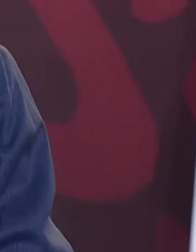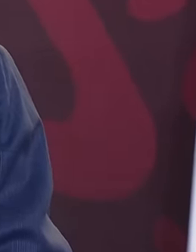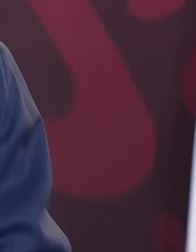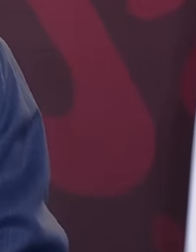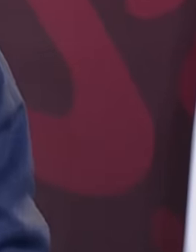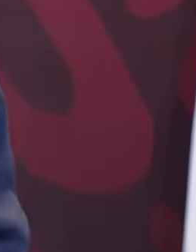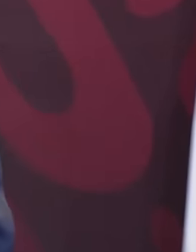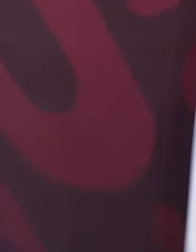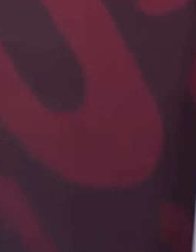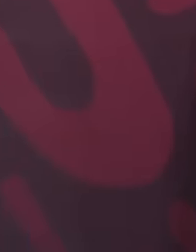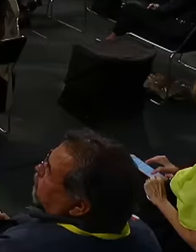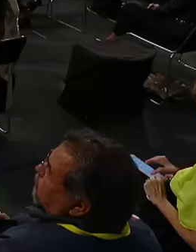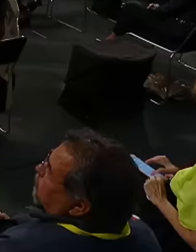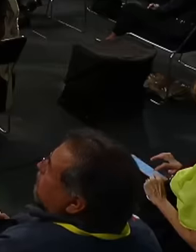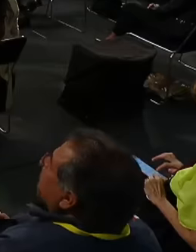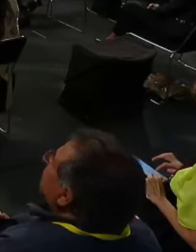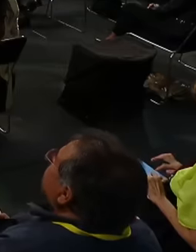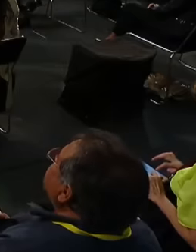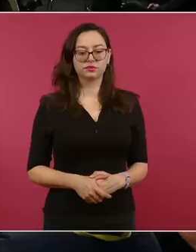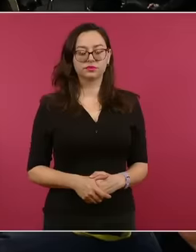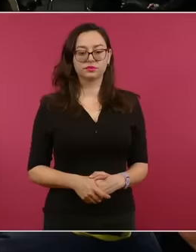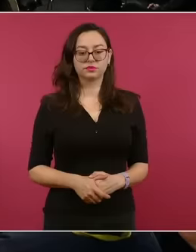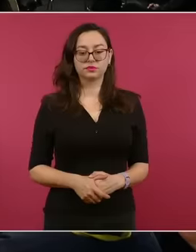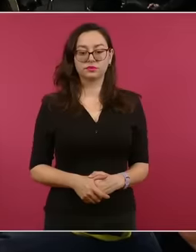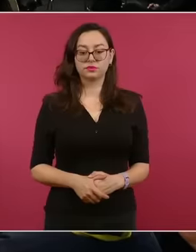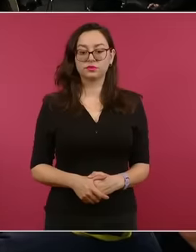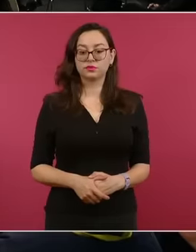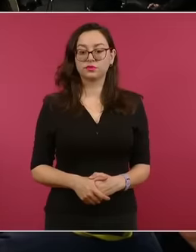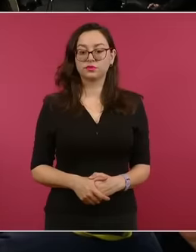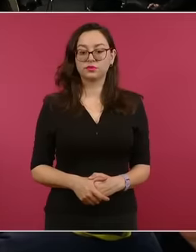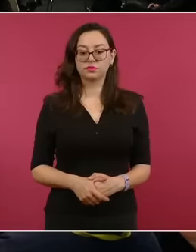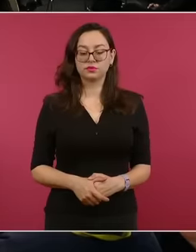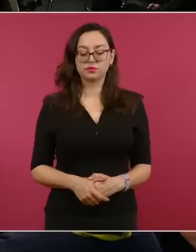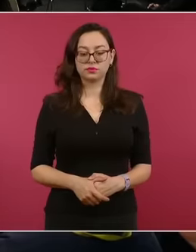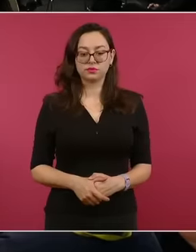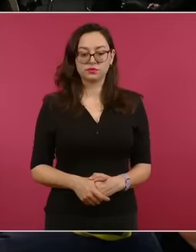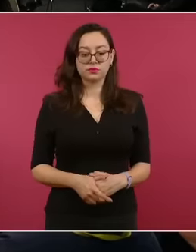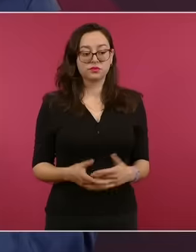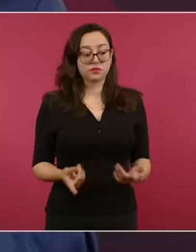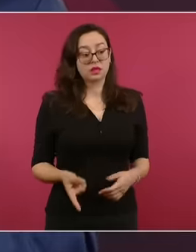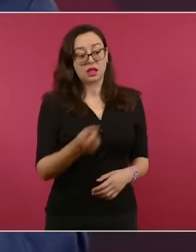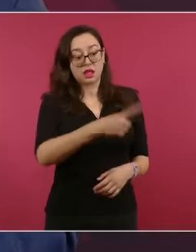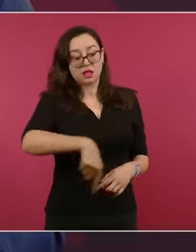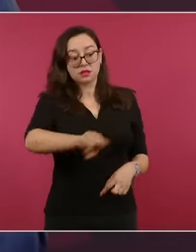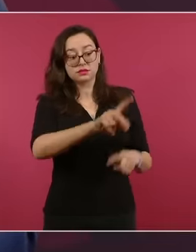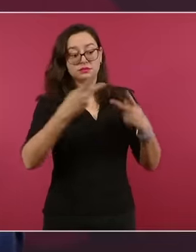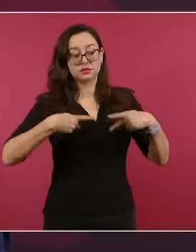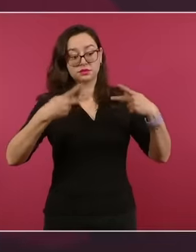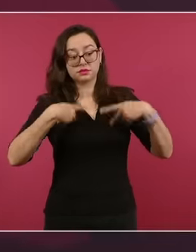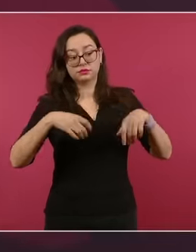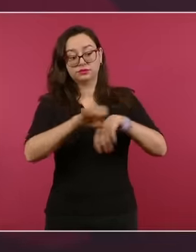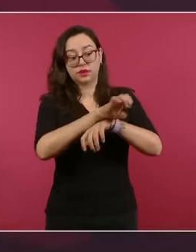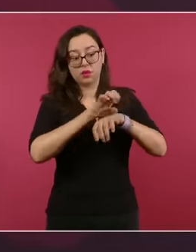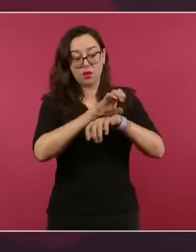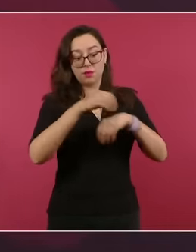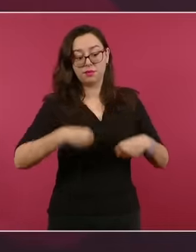Lo que importa es que México siga teniendo su autoridad moral,